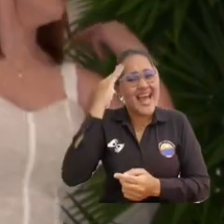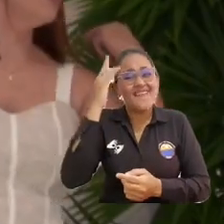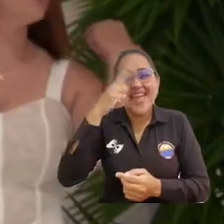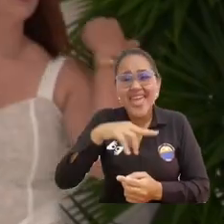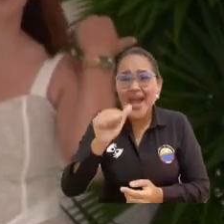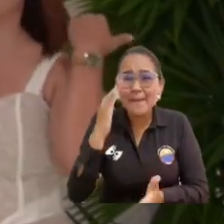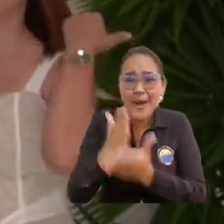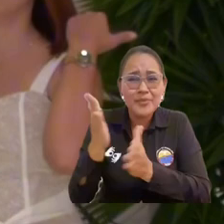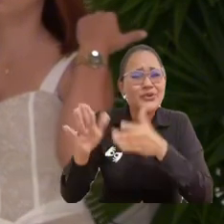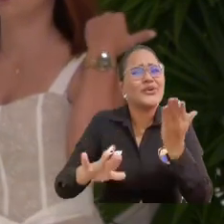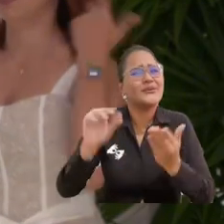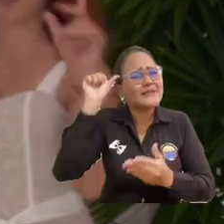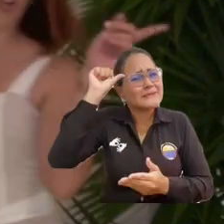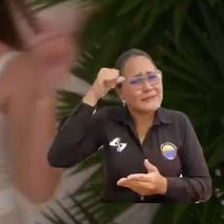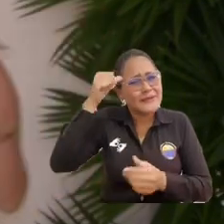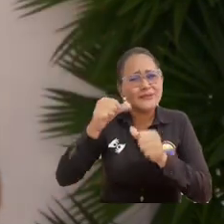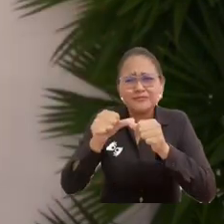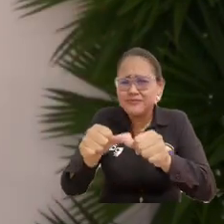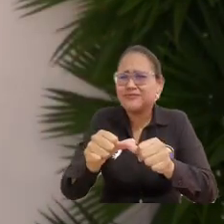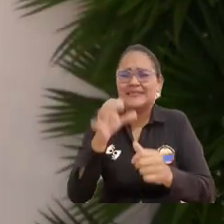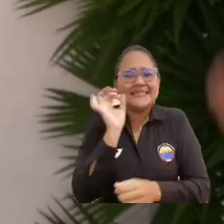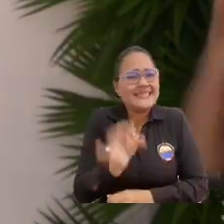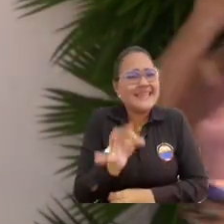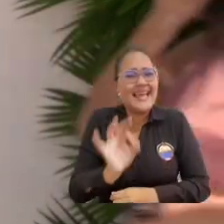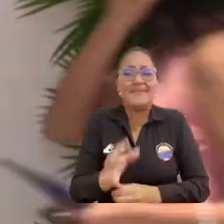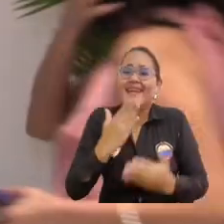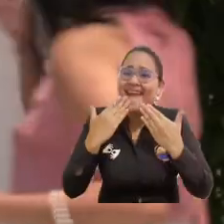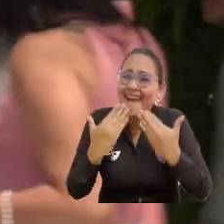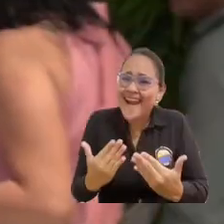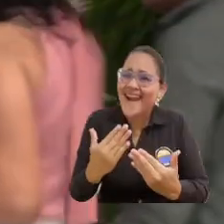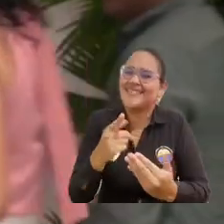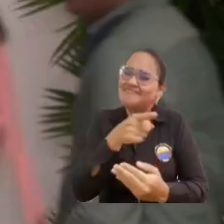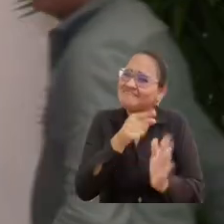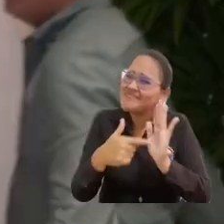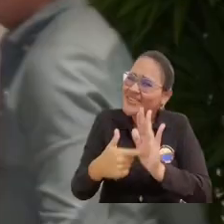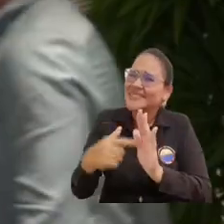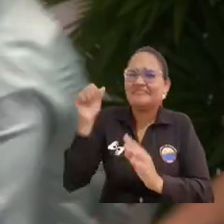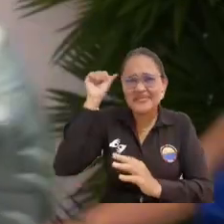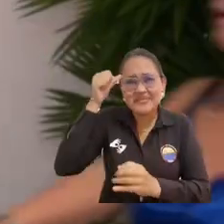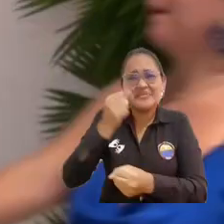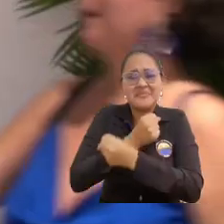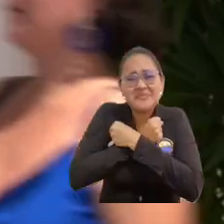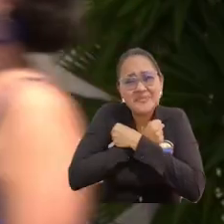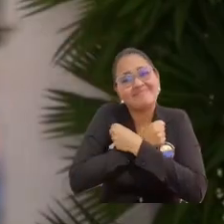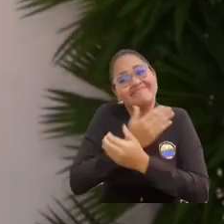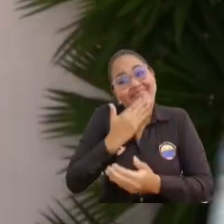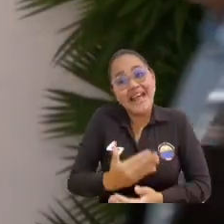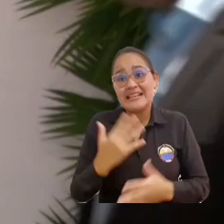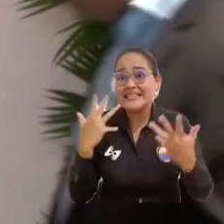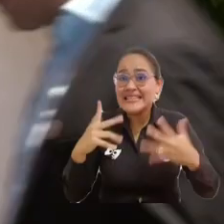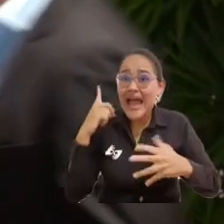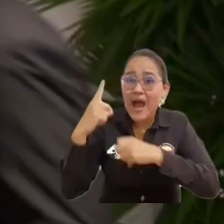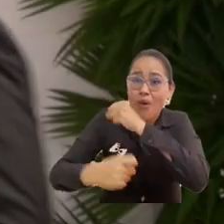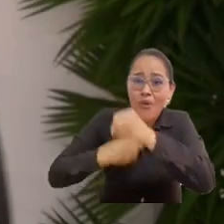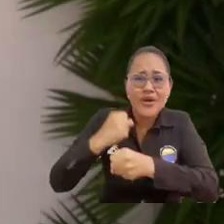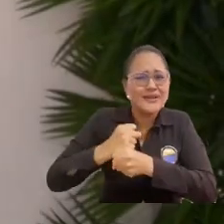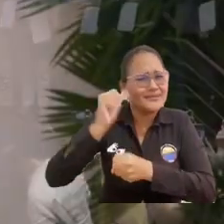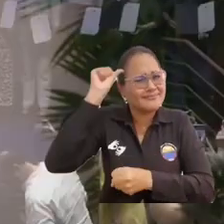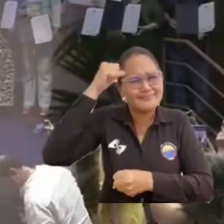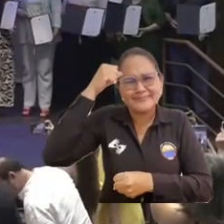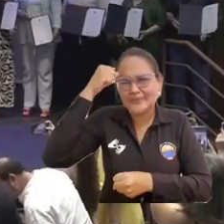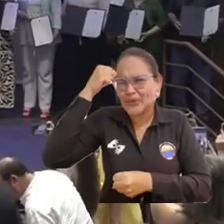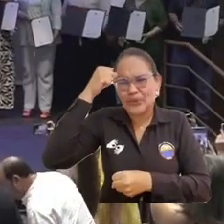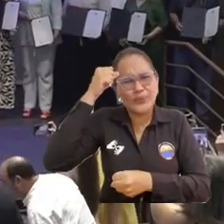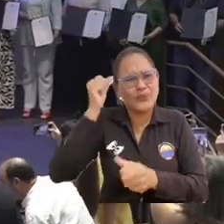estiman y que aún la siguen queriendo, que aún la siguen recordando y a pesar de un año su